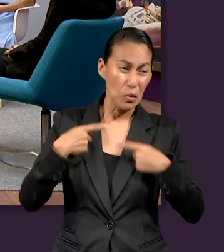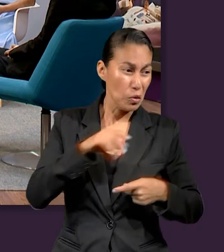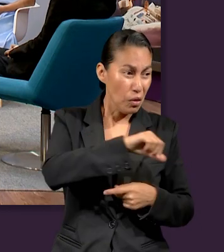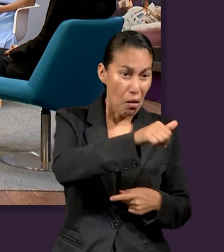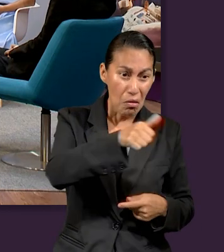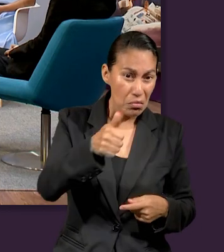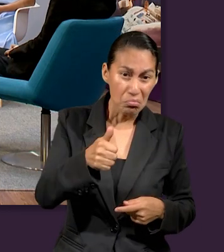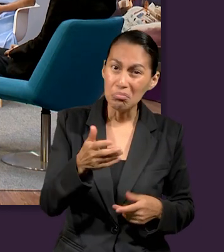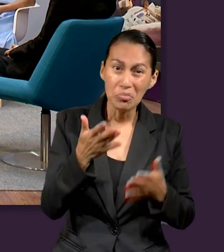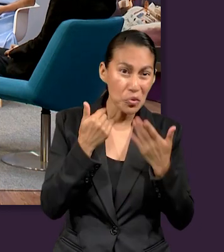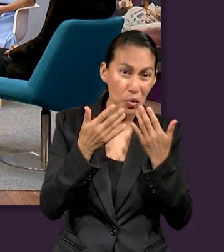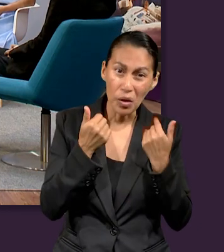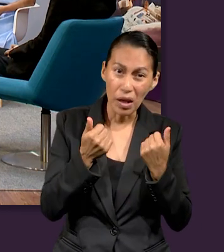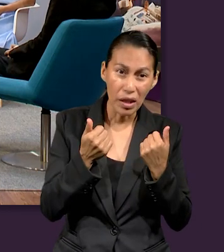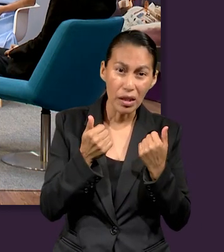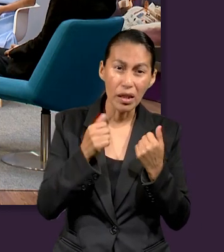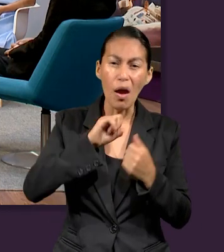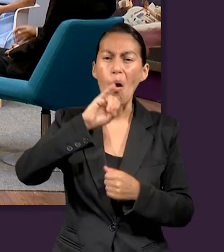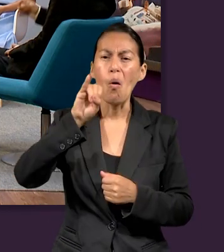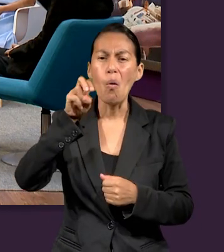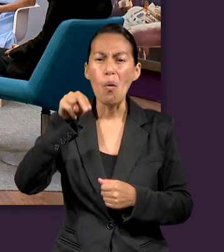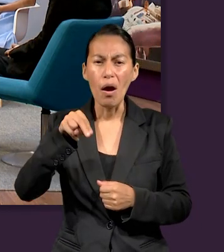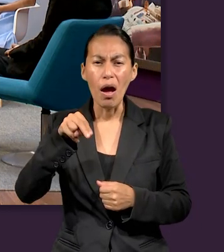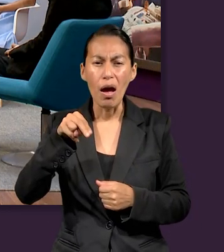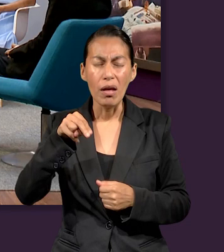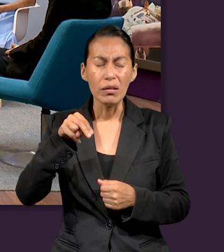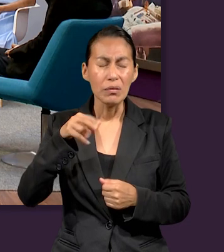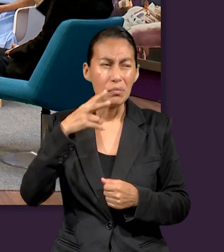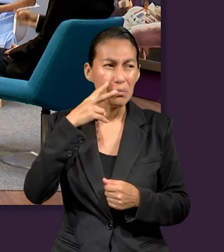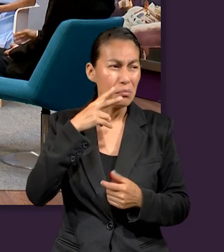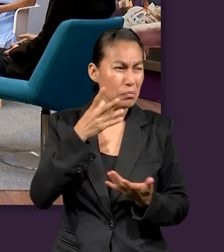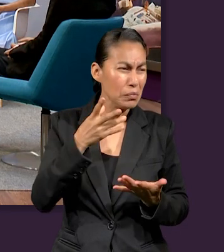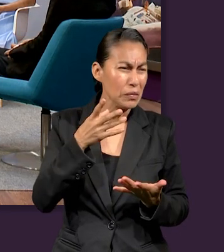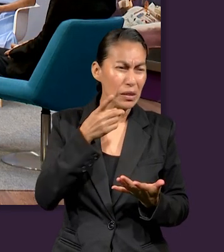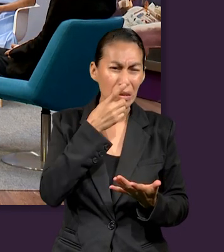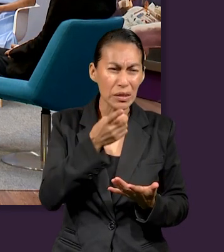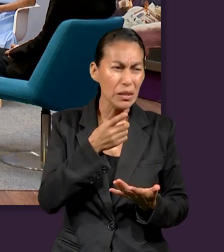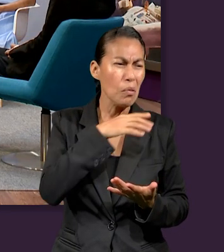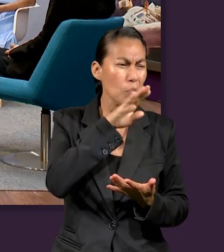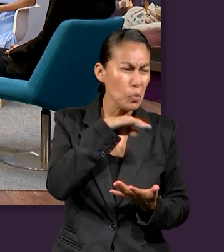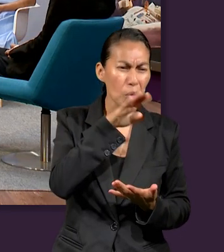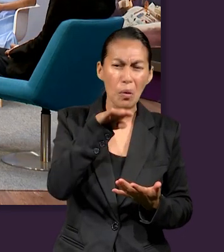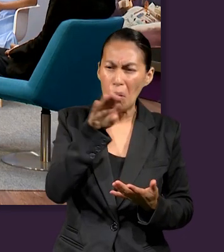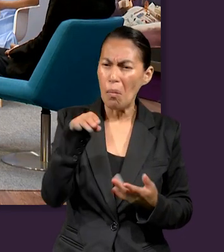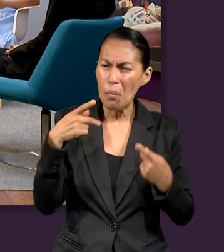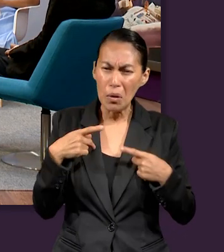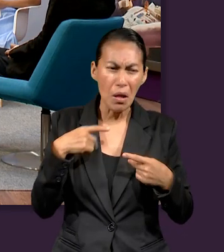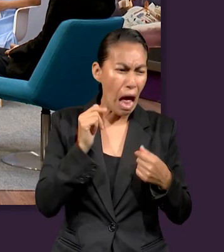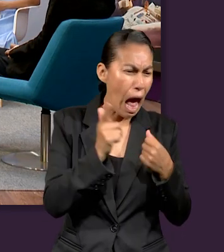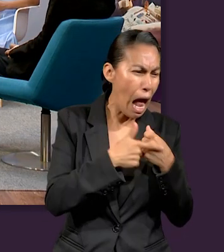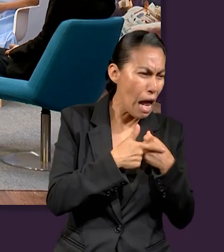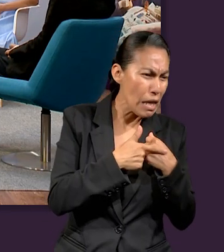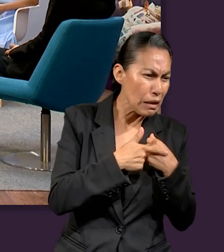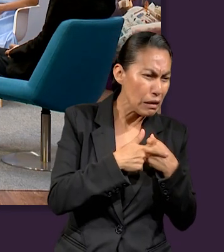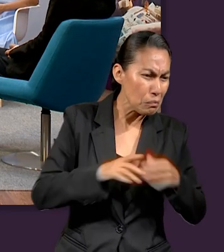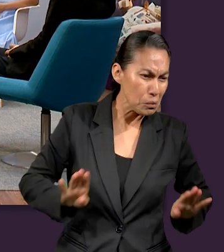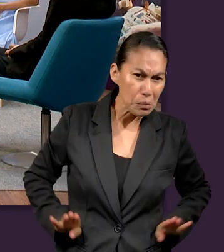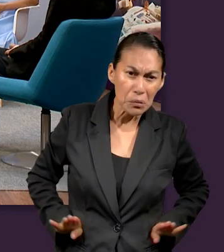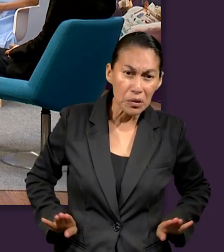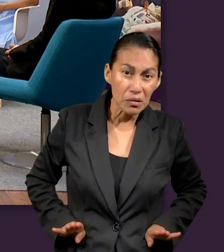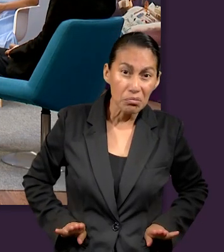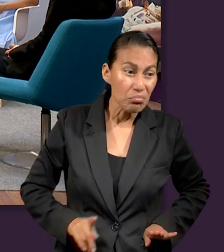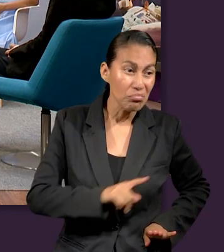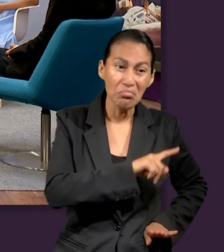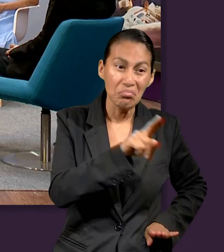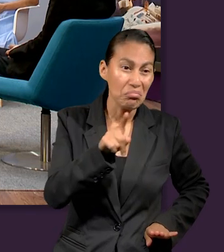otra persona en el universo. Porque Juan dice que buscó por todos lados, arriba, abajo. O no sé si nosotros, como decimos comúnmente, hasta